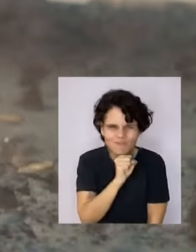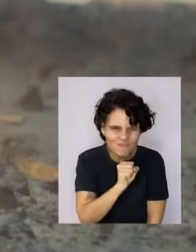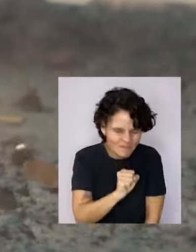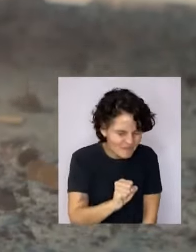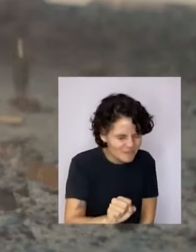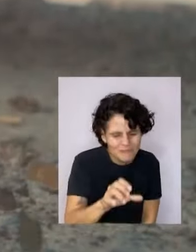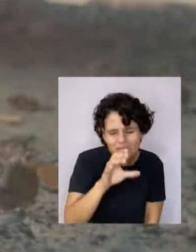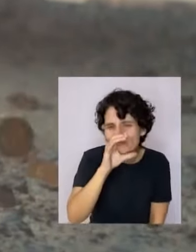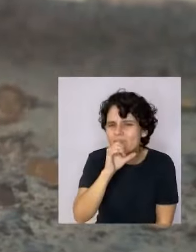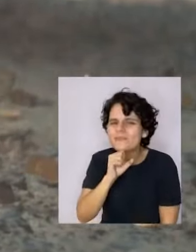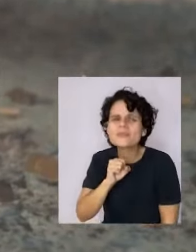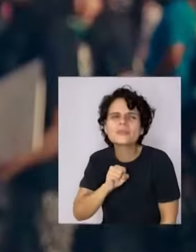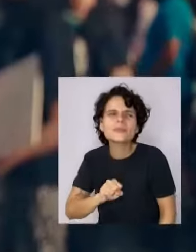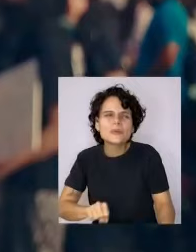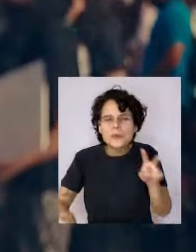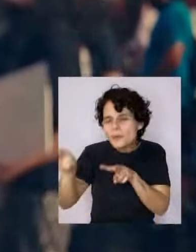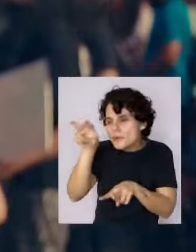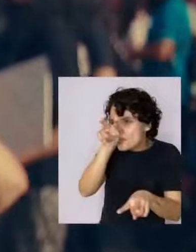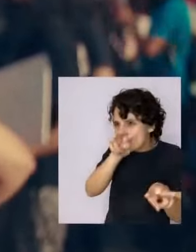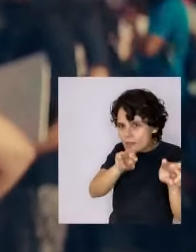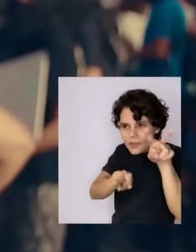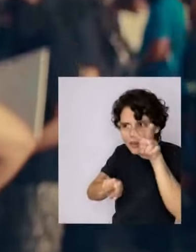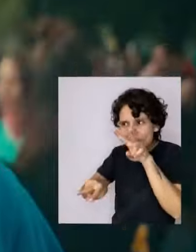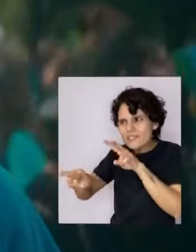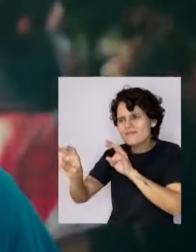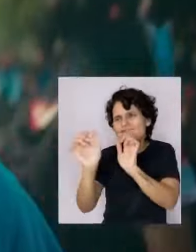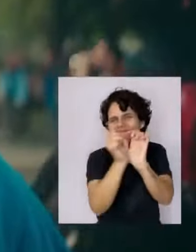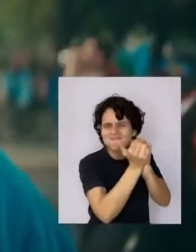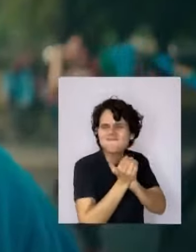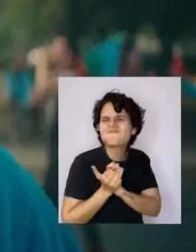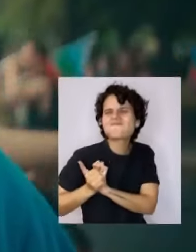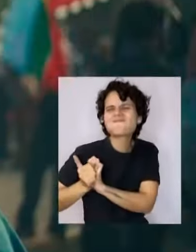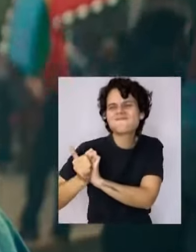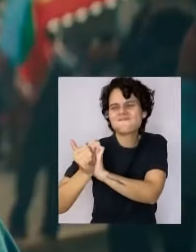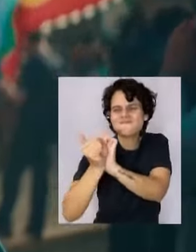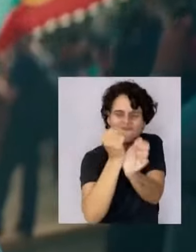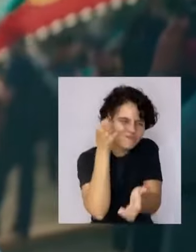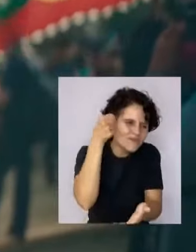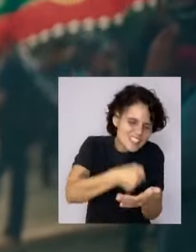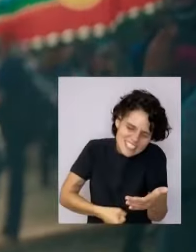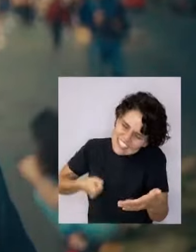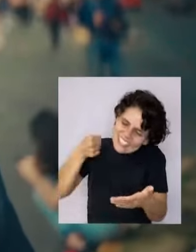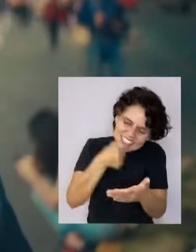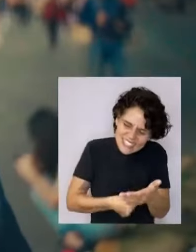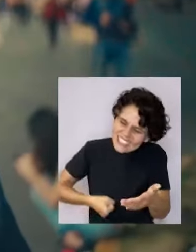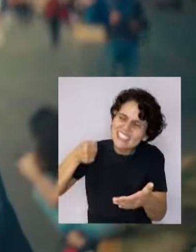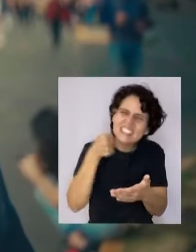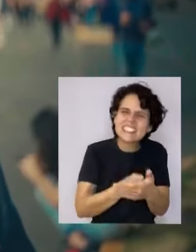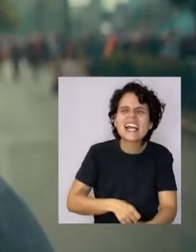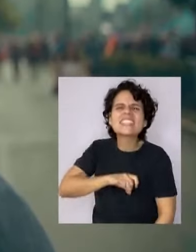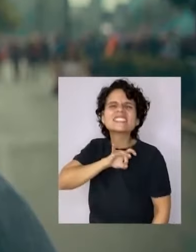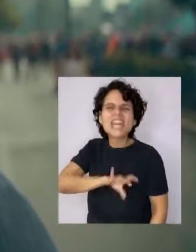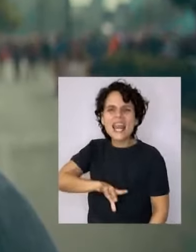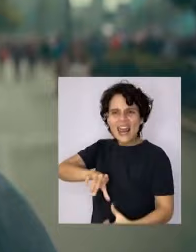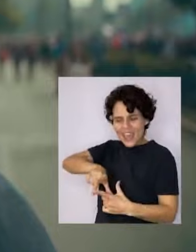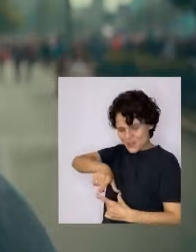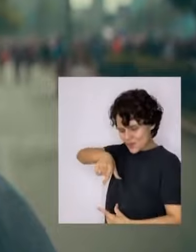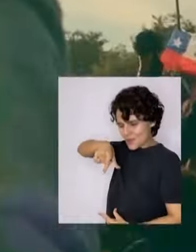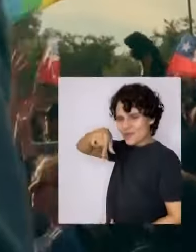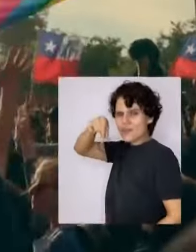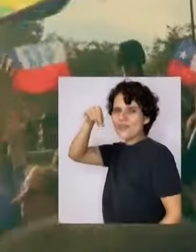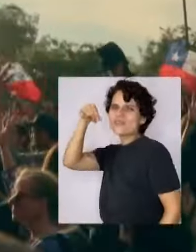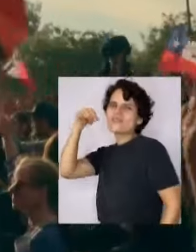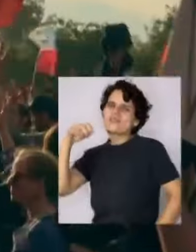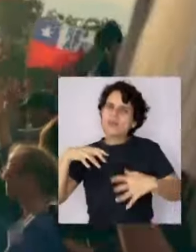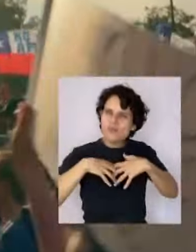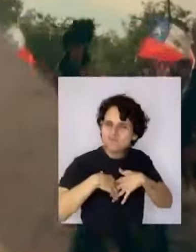viendo a mi pueblo luchar. A Chile es su